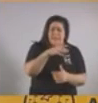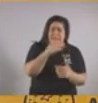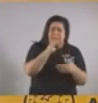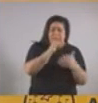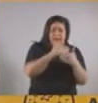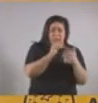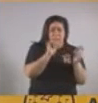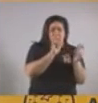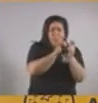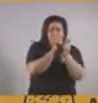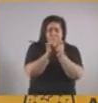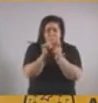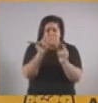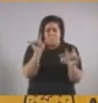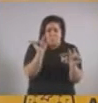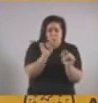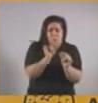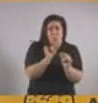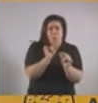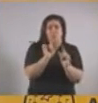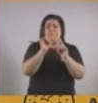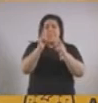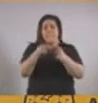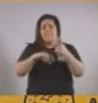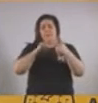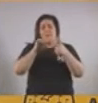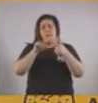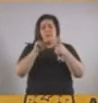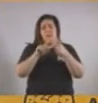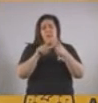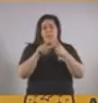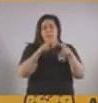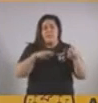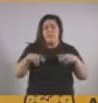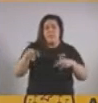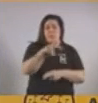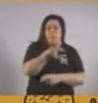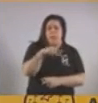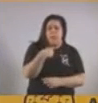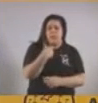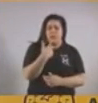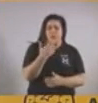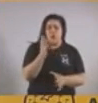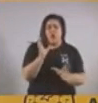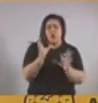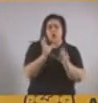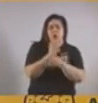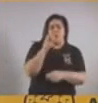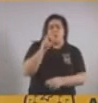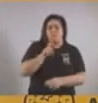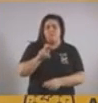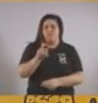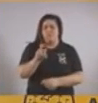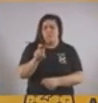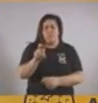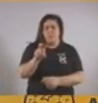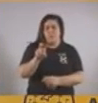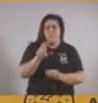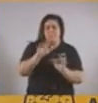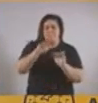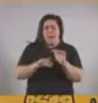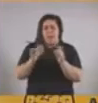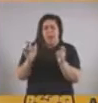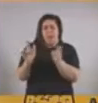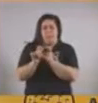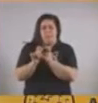Y segundo, reducir la circulación, especialmente en el transporte público, que son los dos ámbitos